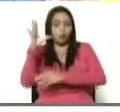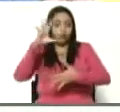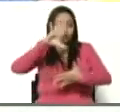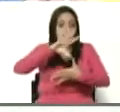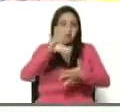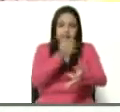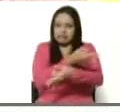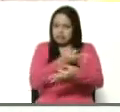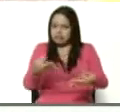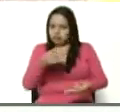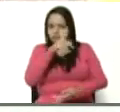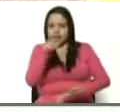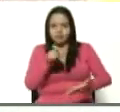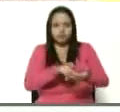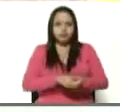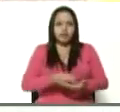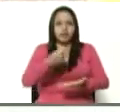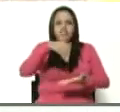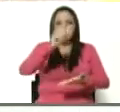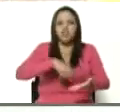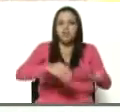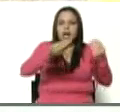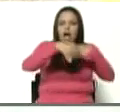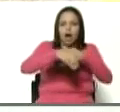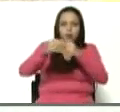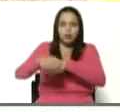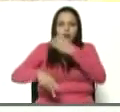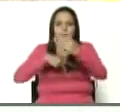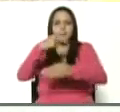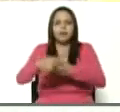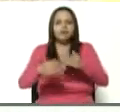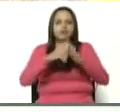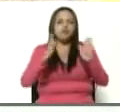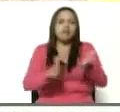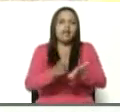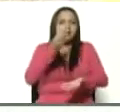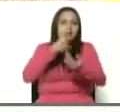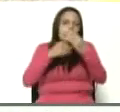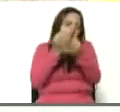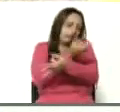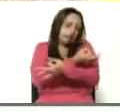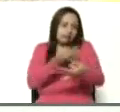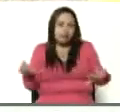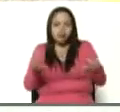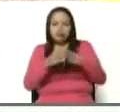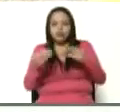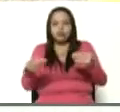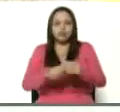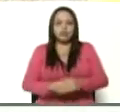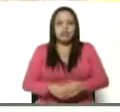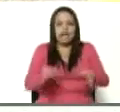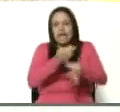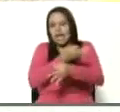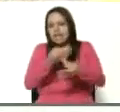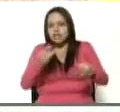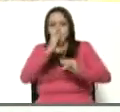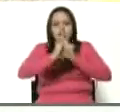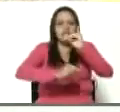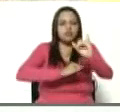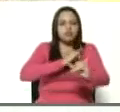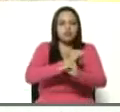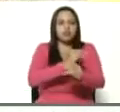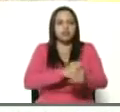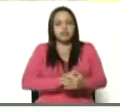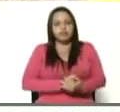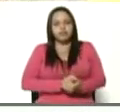Éxito total. Firma de los acuerdos con el Programa Mundial de Alimentos. Éxito total. Éxitos internacionales